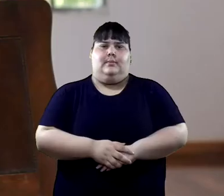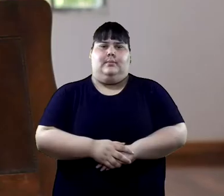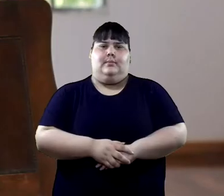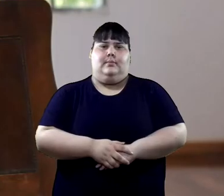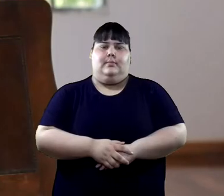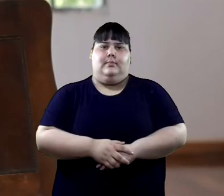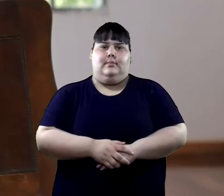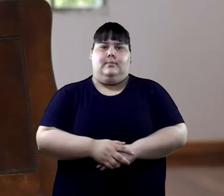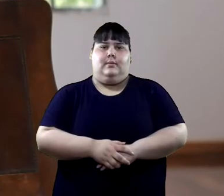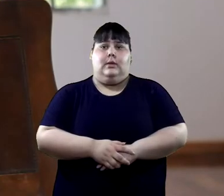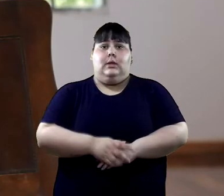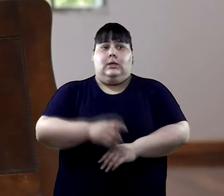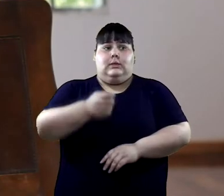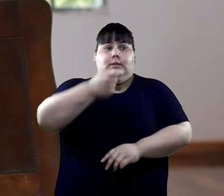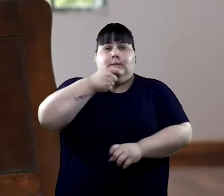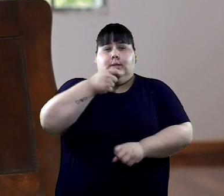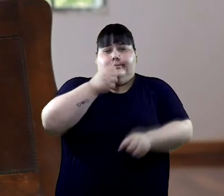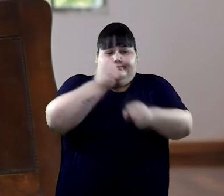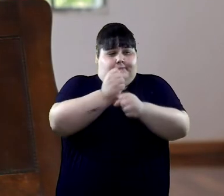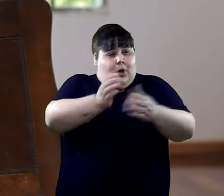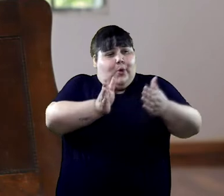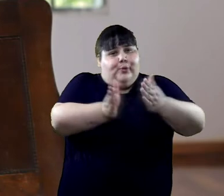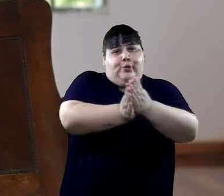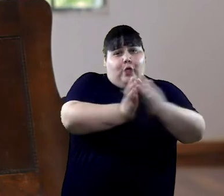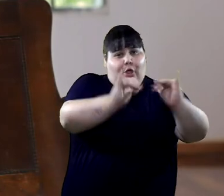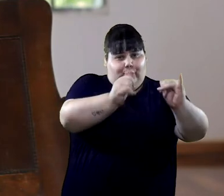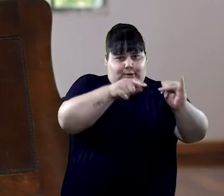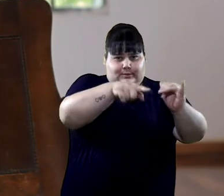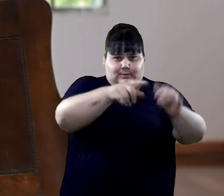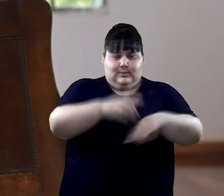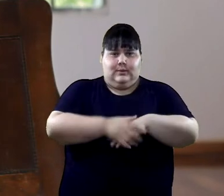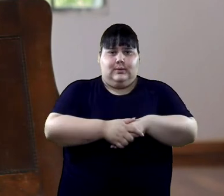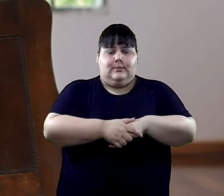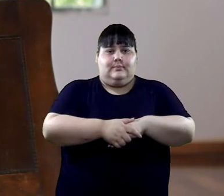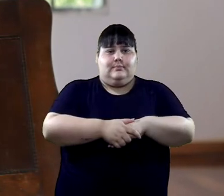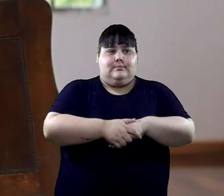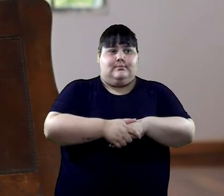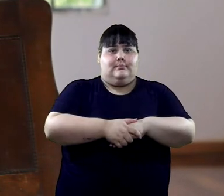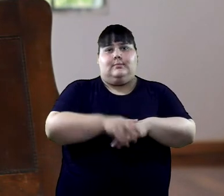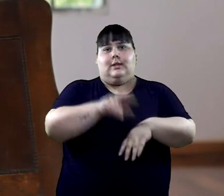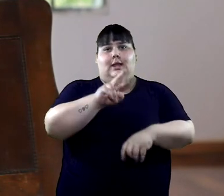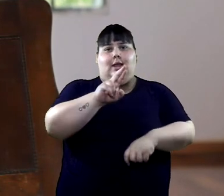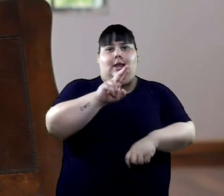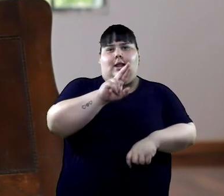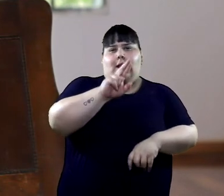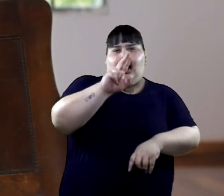Cuando uno trabaja más con adolescentes, en esos encuentros